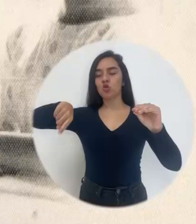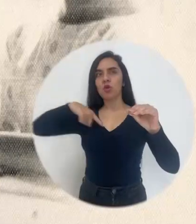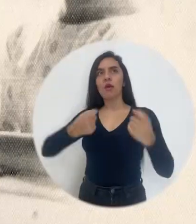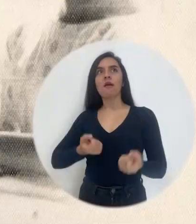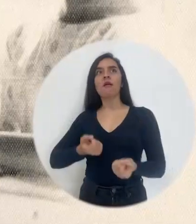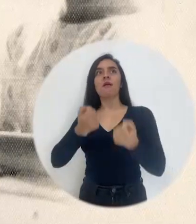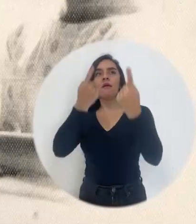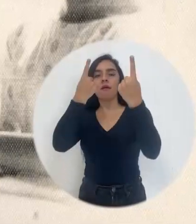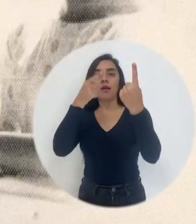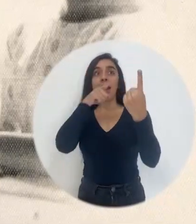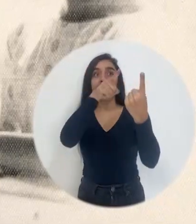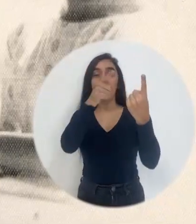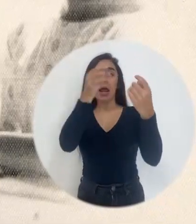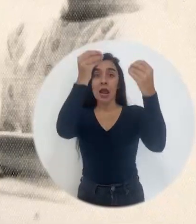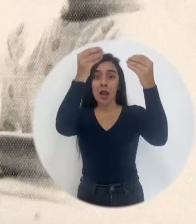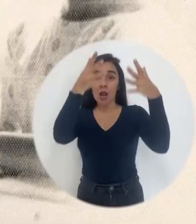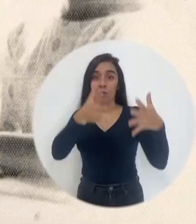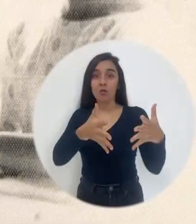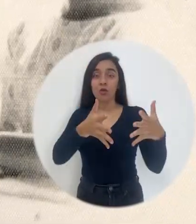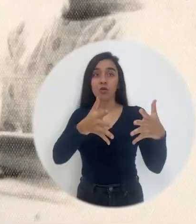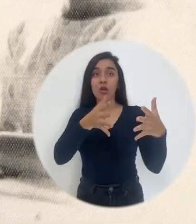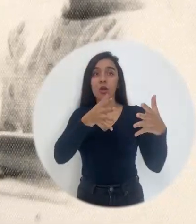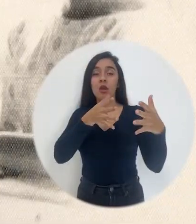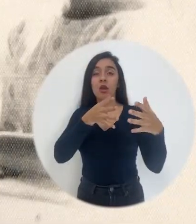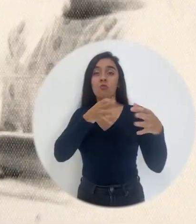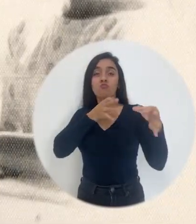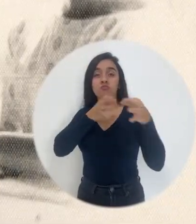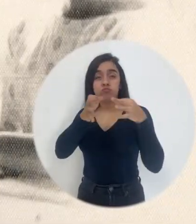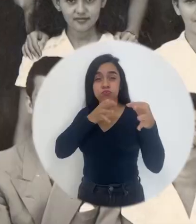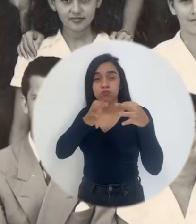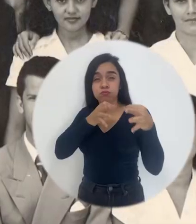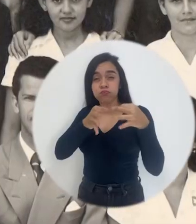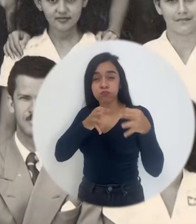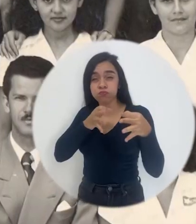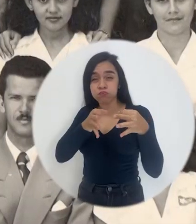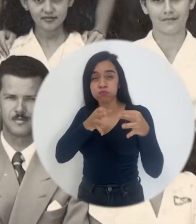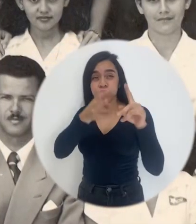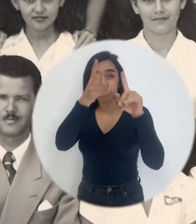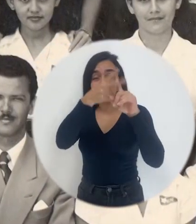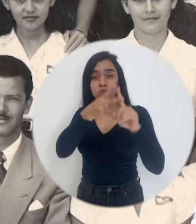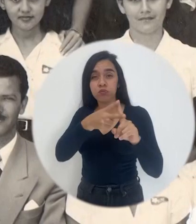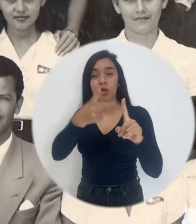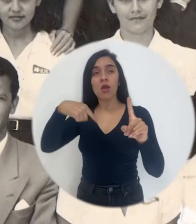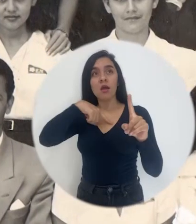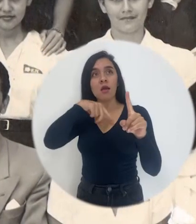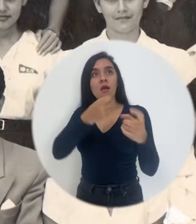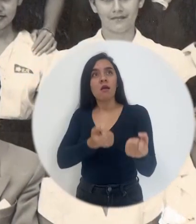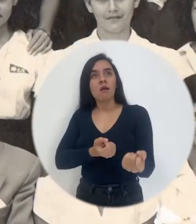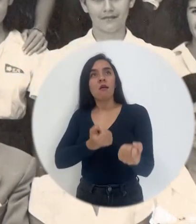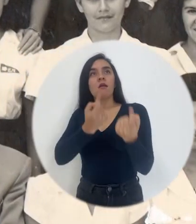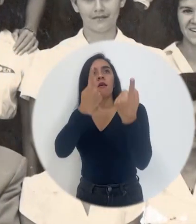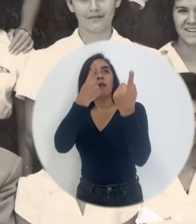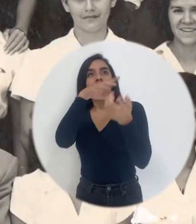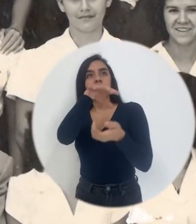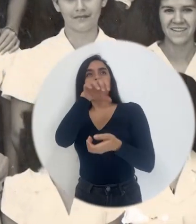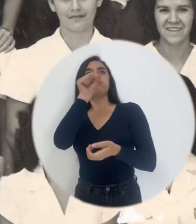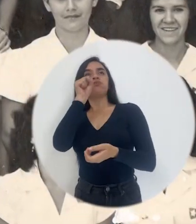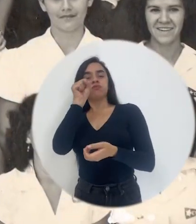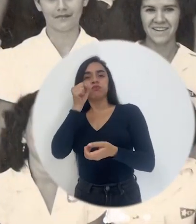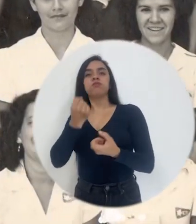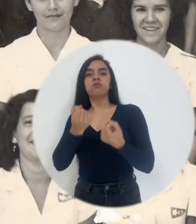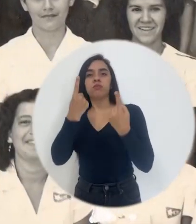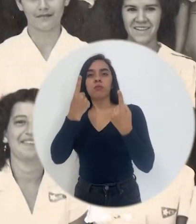vocabulario que lo asimilábamos muy bien. Hacíamos muchas